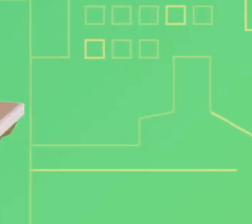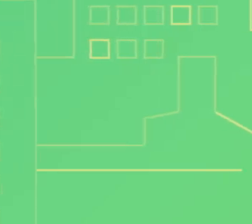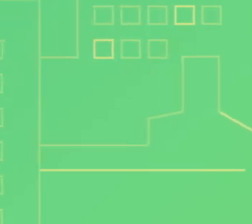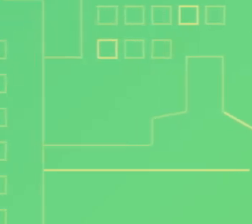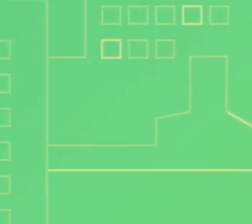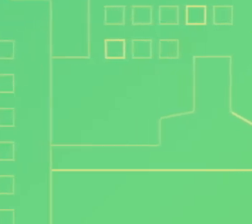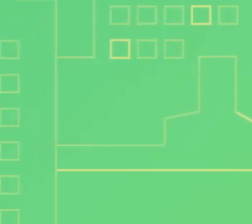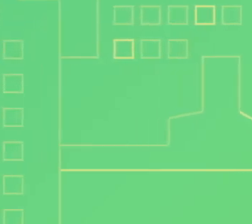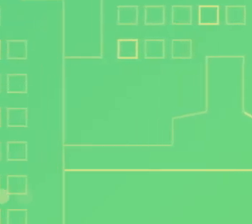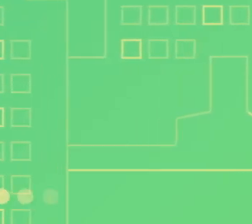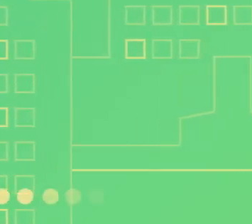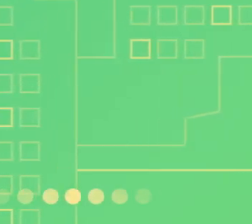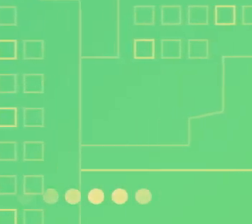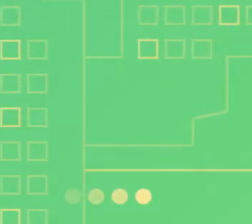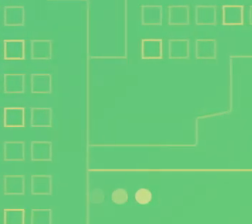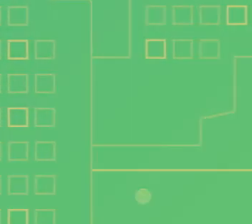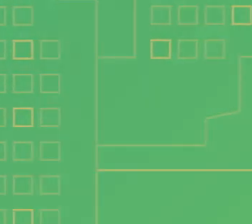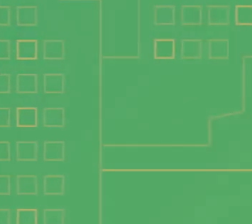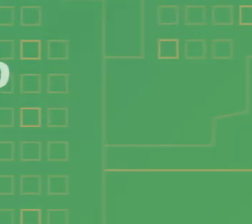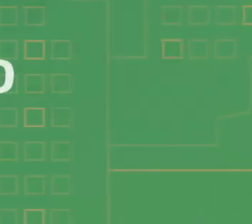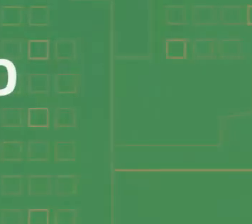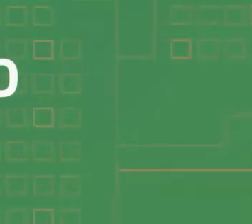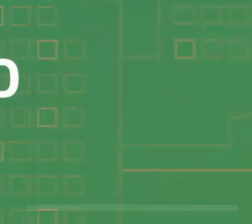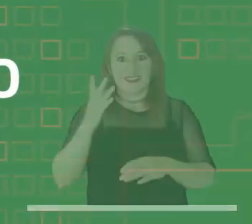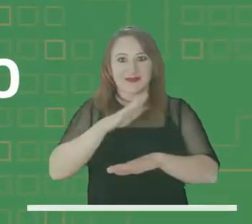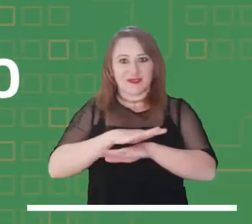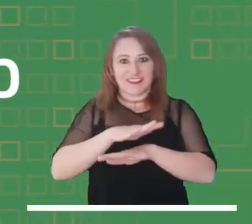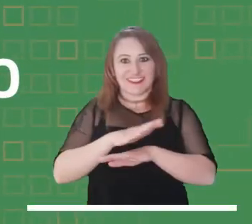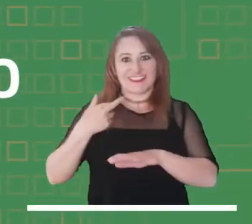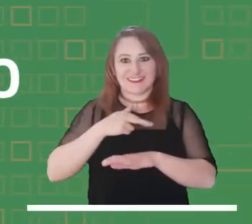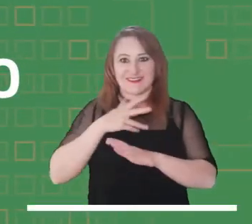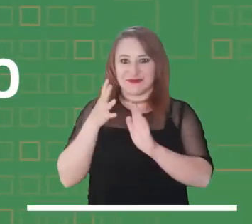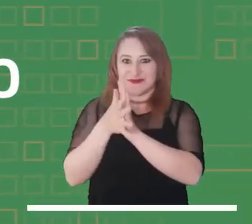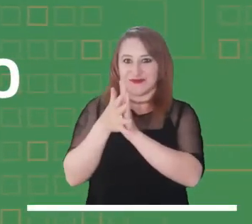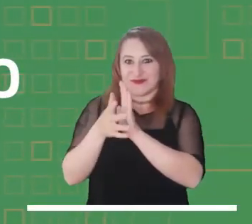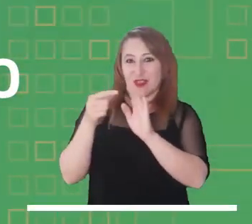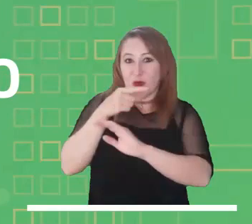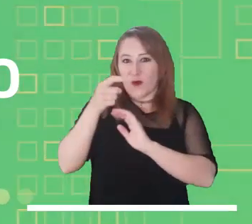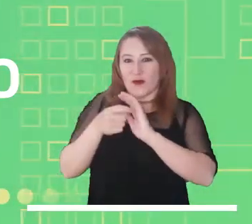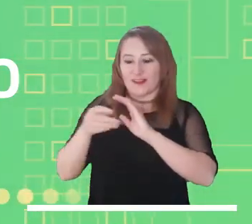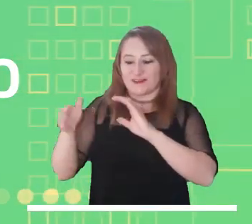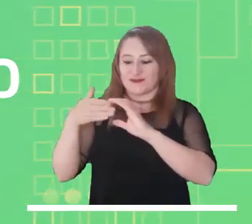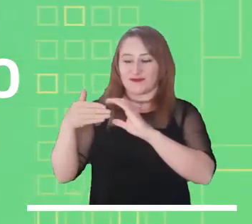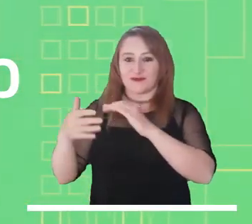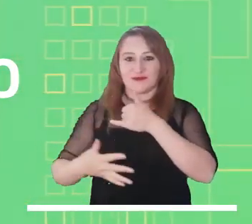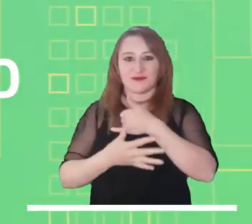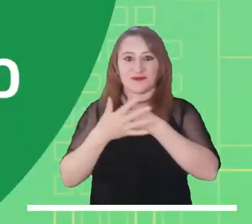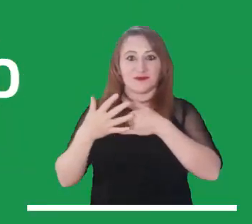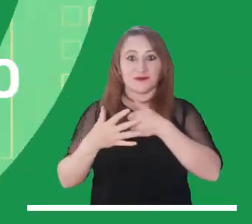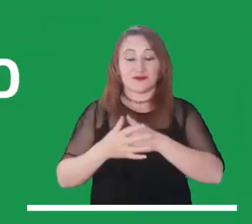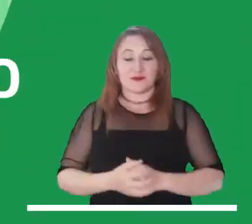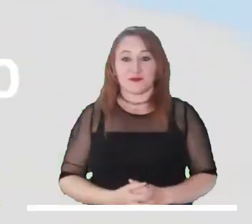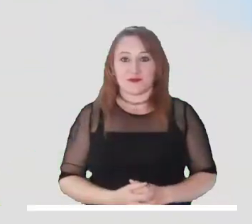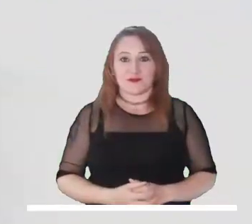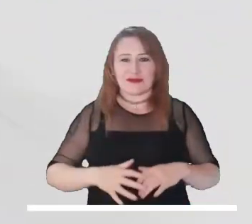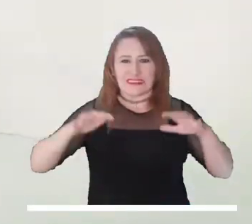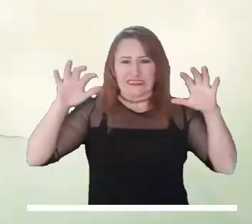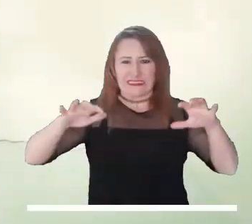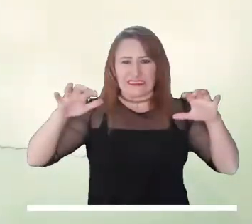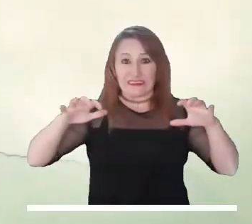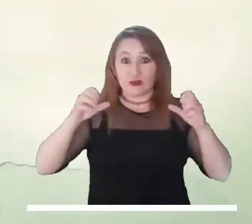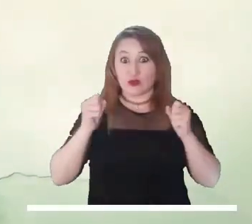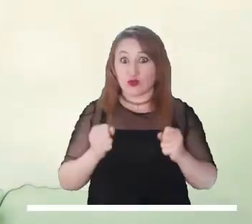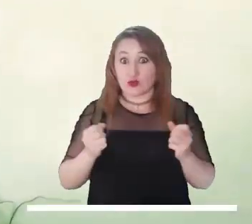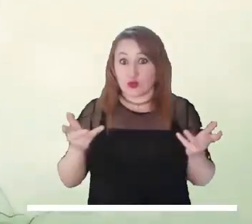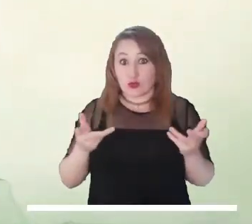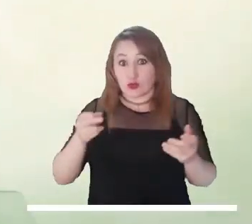Llega la tarde de este viernes y nosotros volvemos con la información meteorológica de cada una de las regiones del país. Lluvias